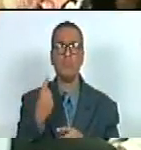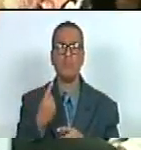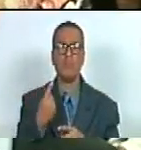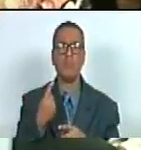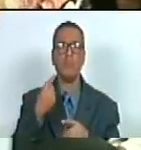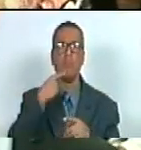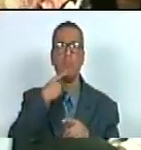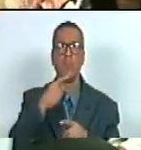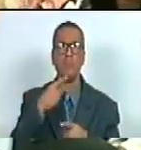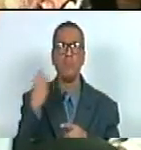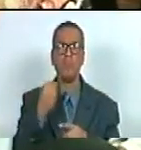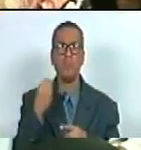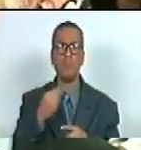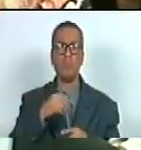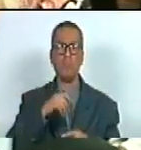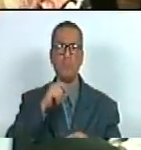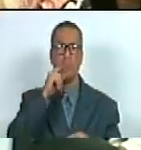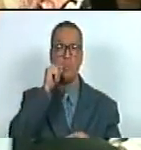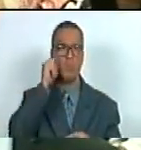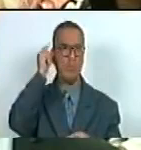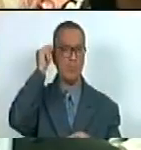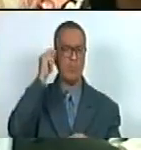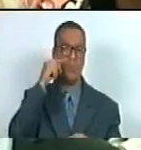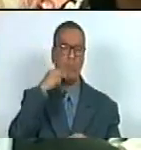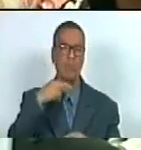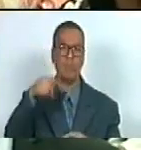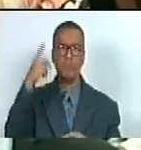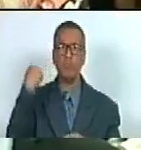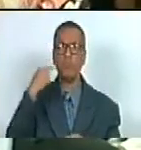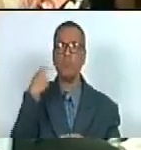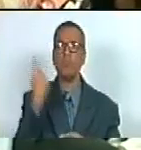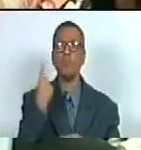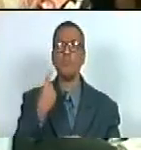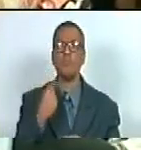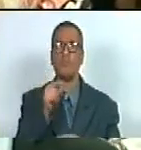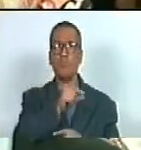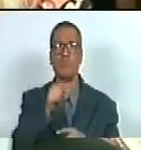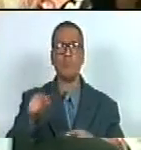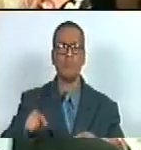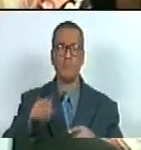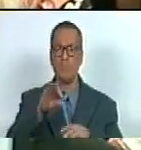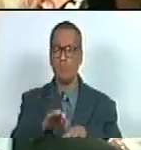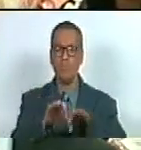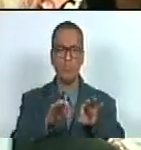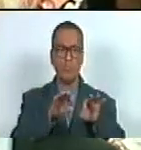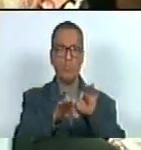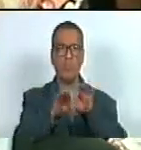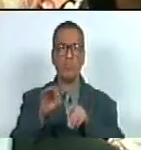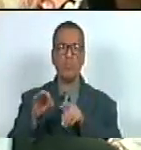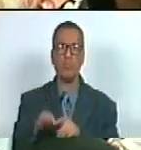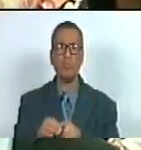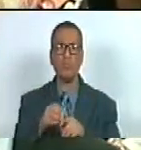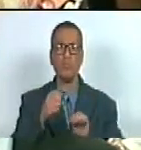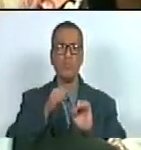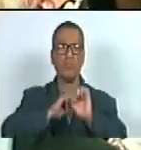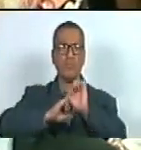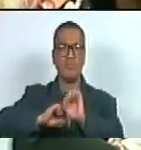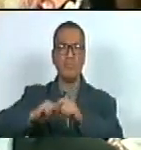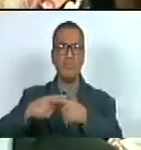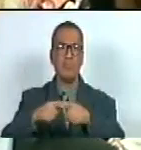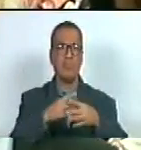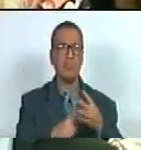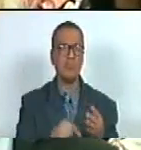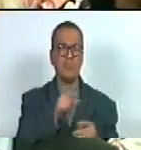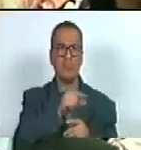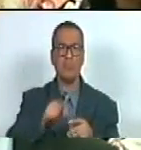no solo machismo y patriarcado es que son clases de clasismos de discriminación por razones